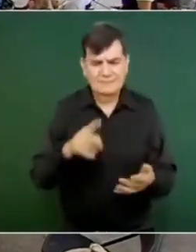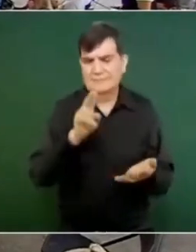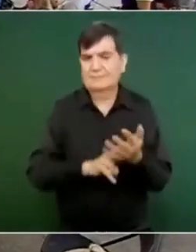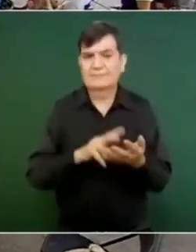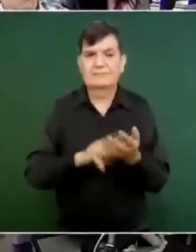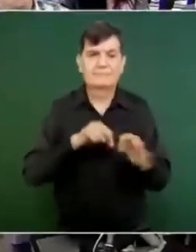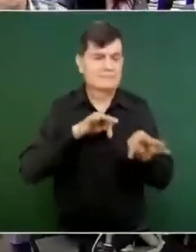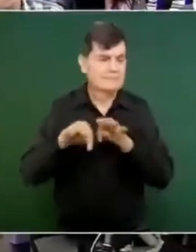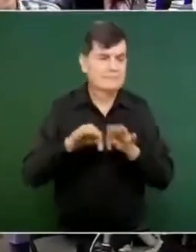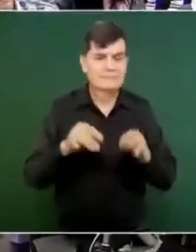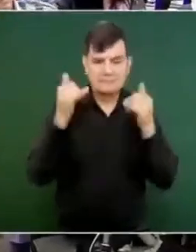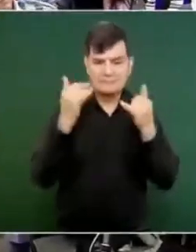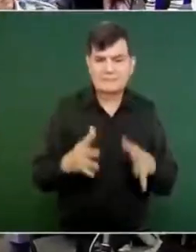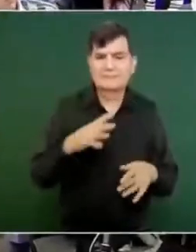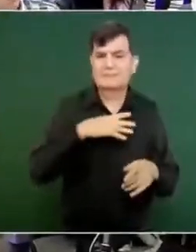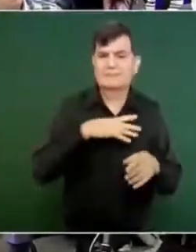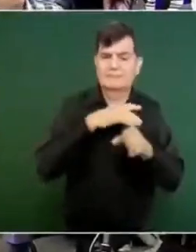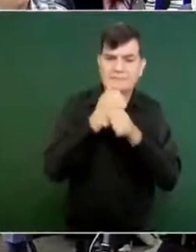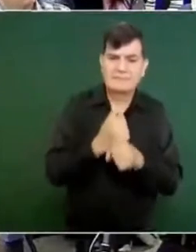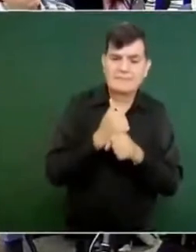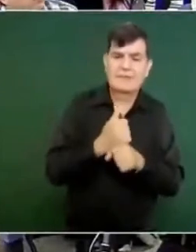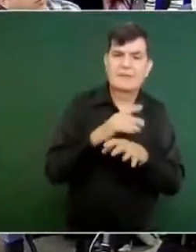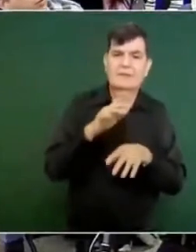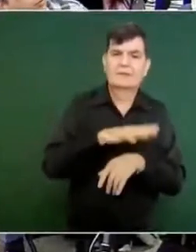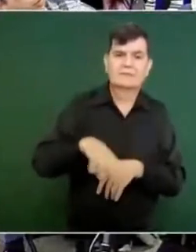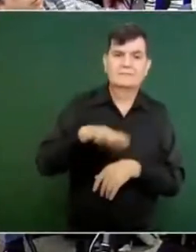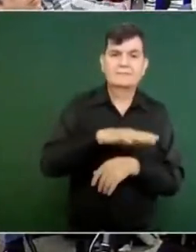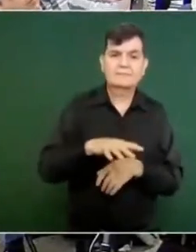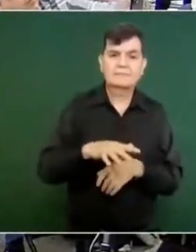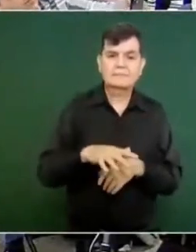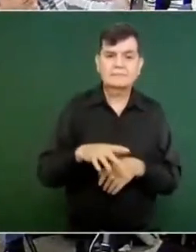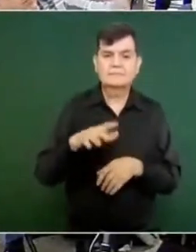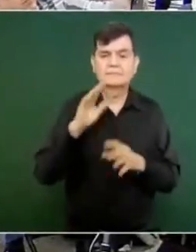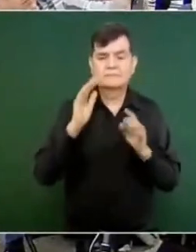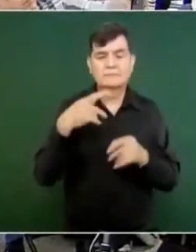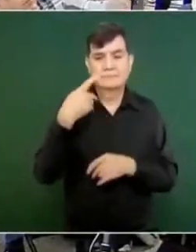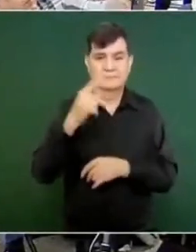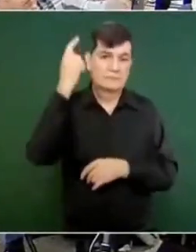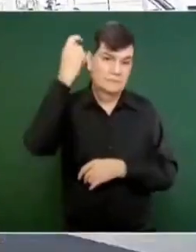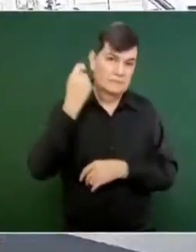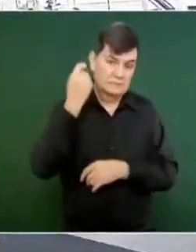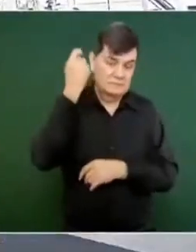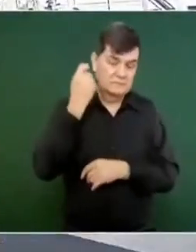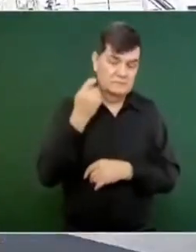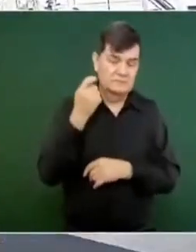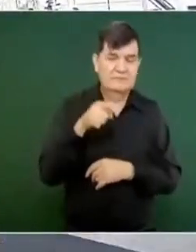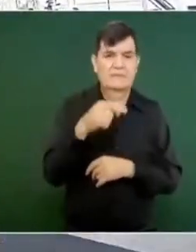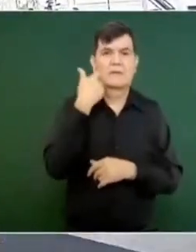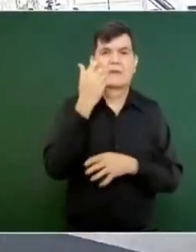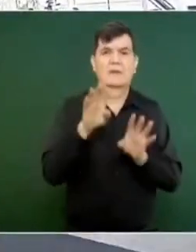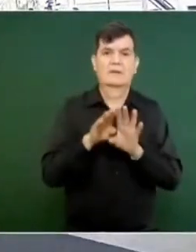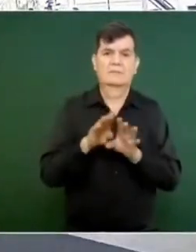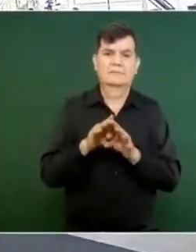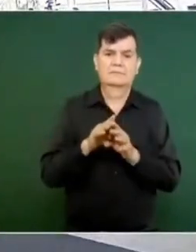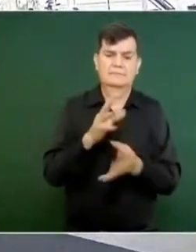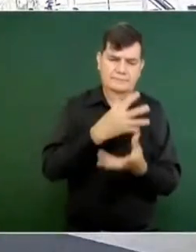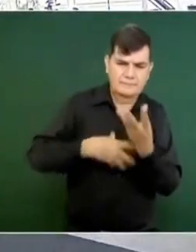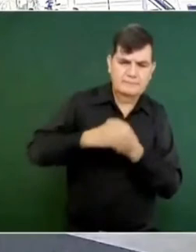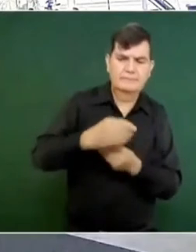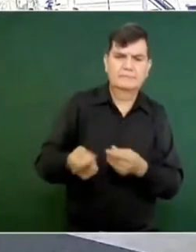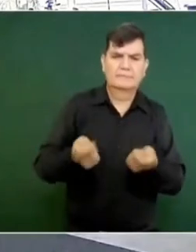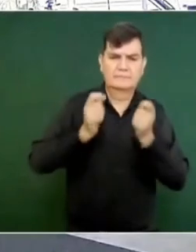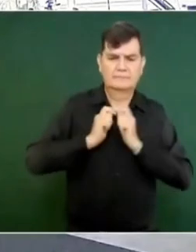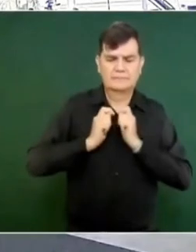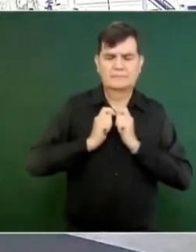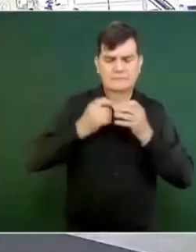platicaban de todo lo que han padecido, lo que sufren. Y bueno, pues ya en su jubilación quisieran esa parte de la dignidad,